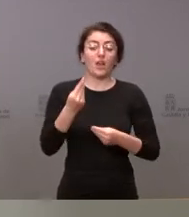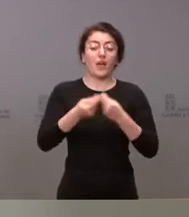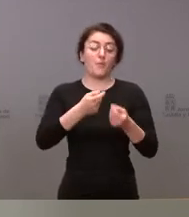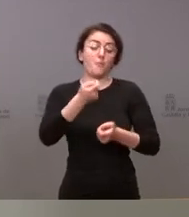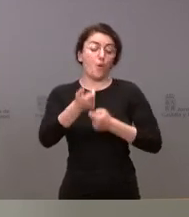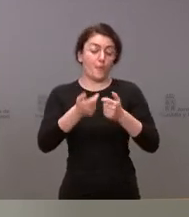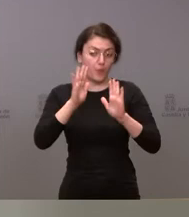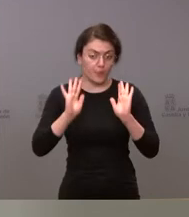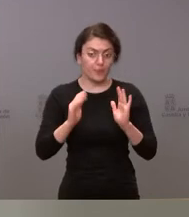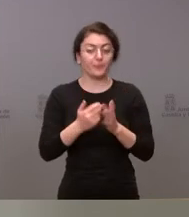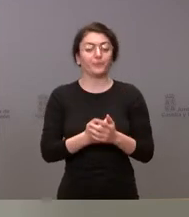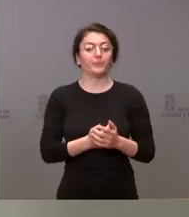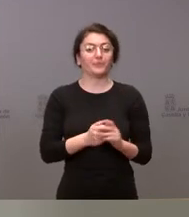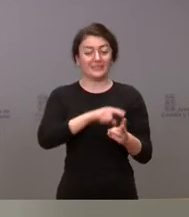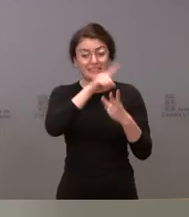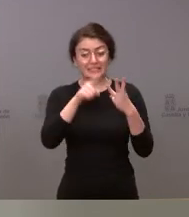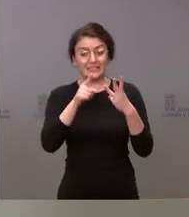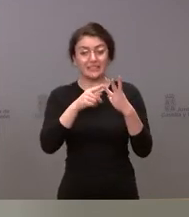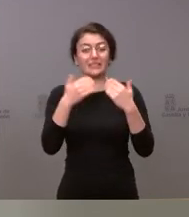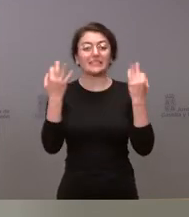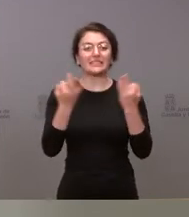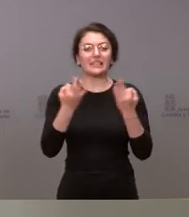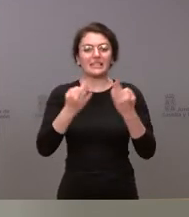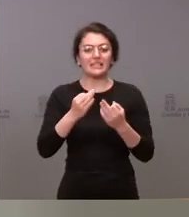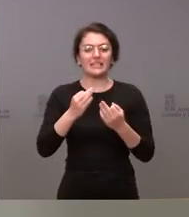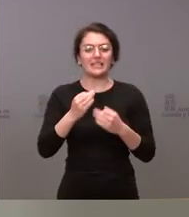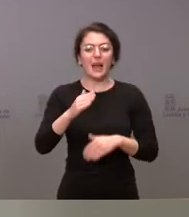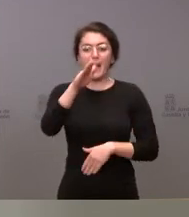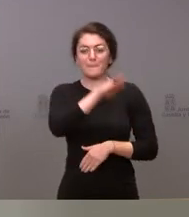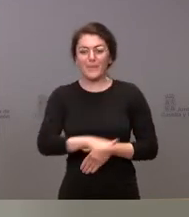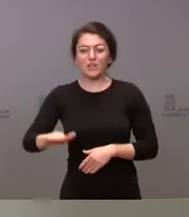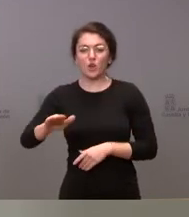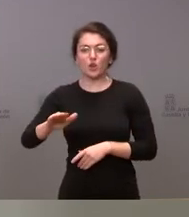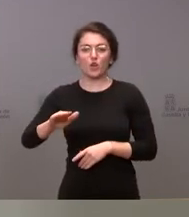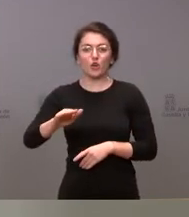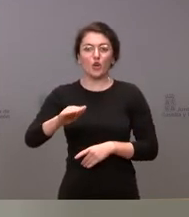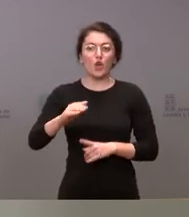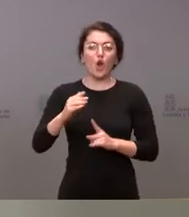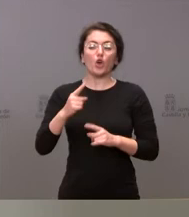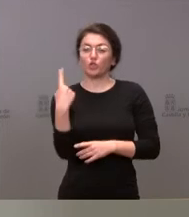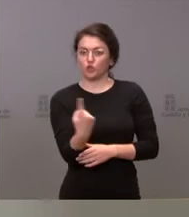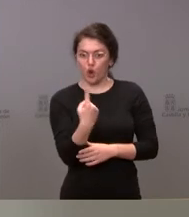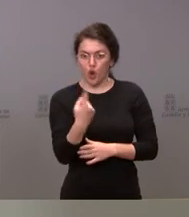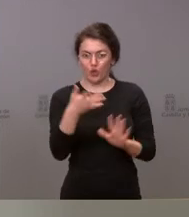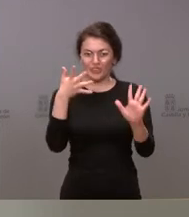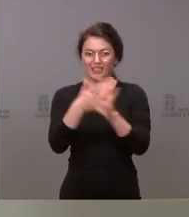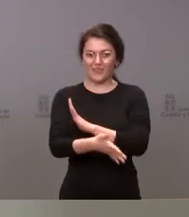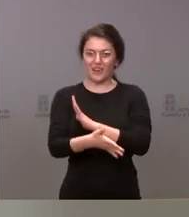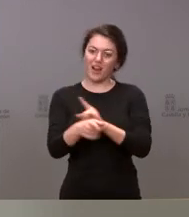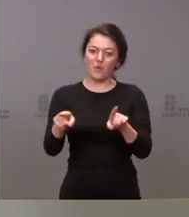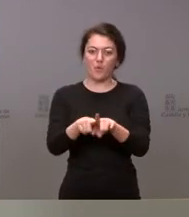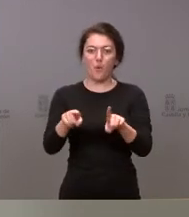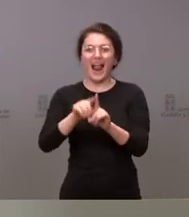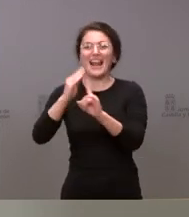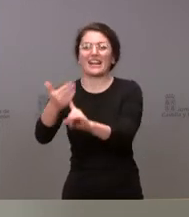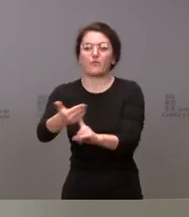tercero, como les digo, es el menor no acompañado, que en momento en cruza la frontera tiene este carácter, no tanto de refugiado como un carácter incluso